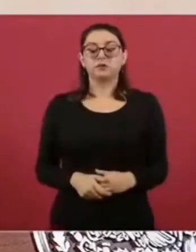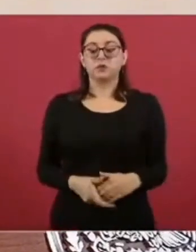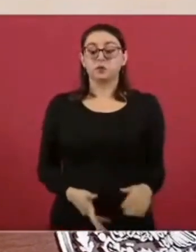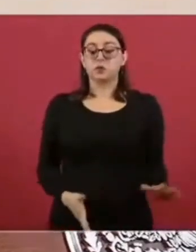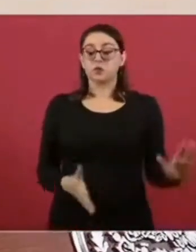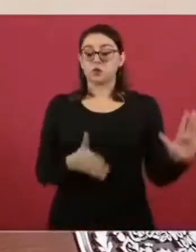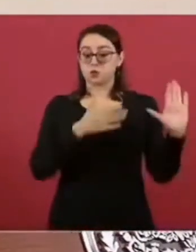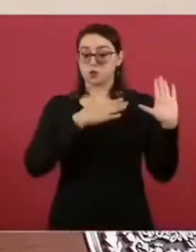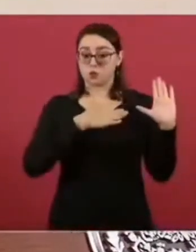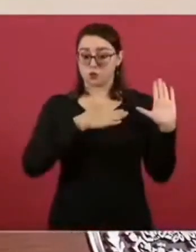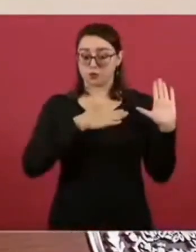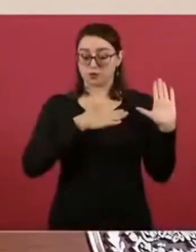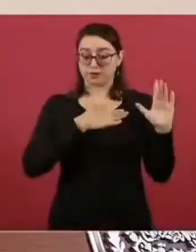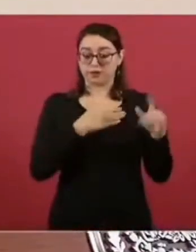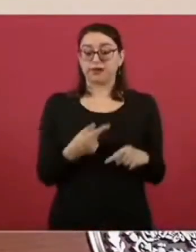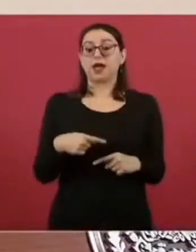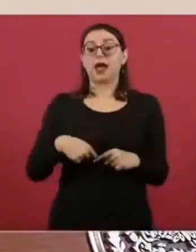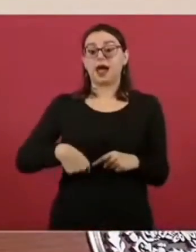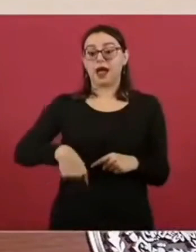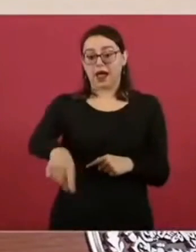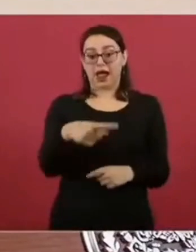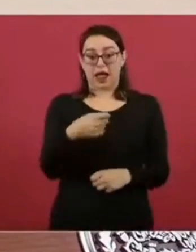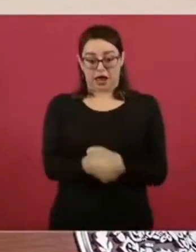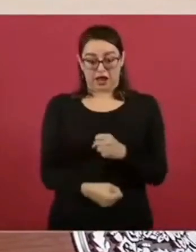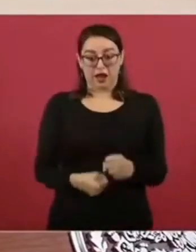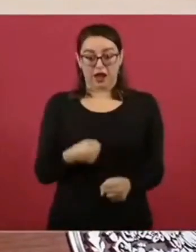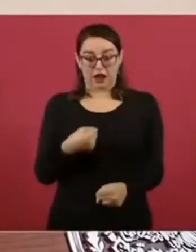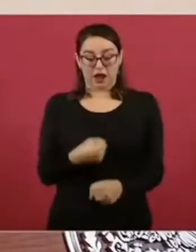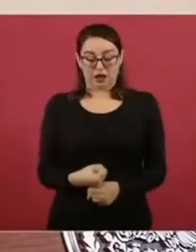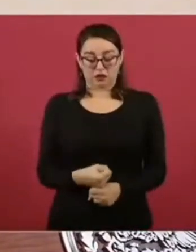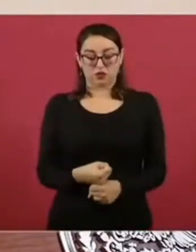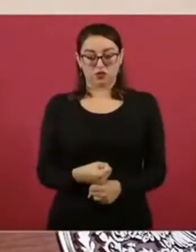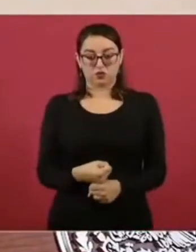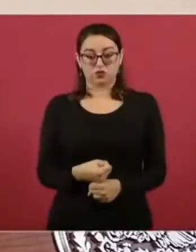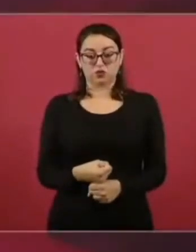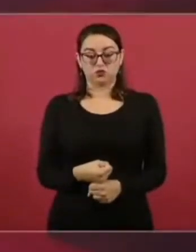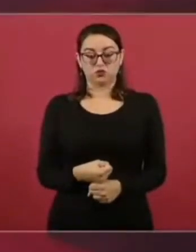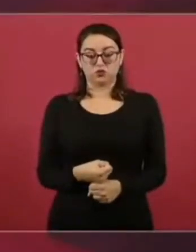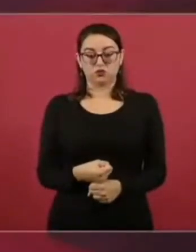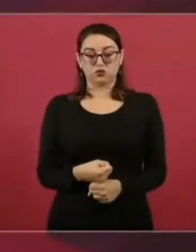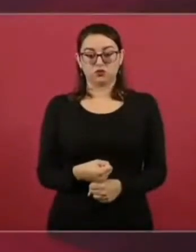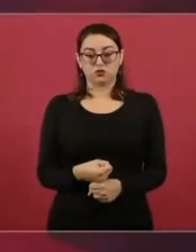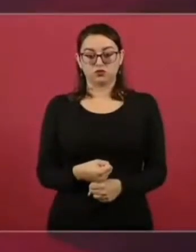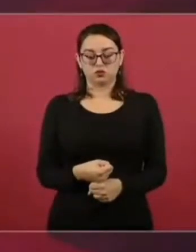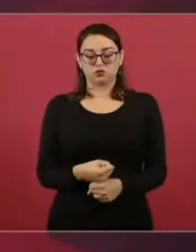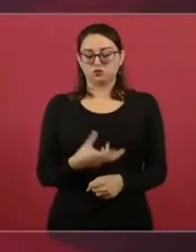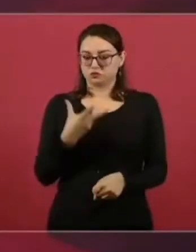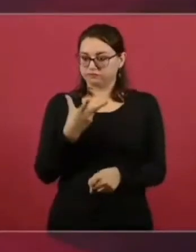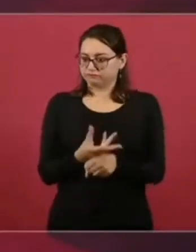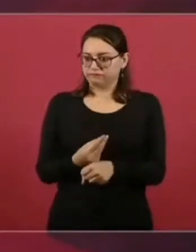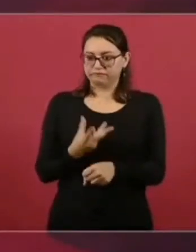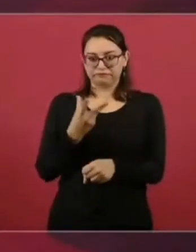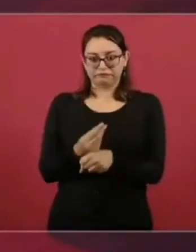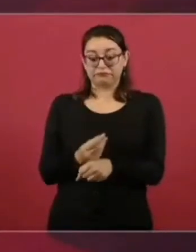vamos a tener uno de los mejores